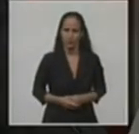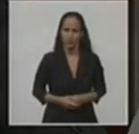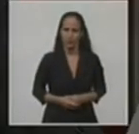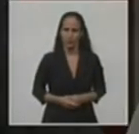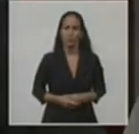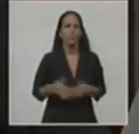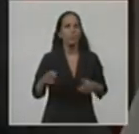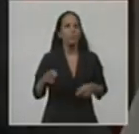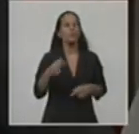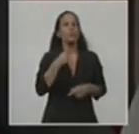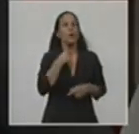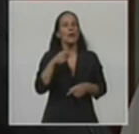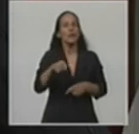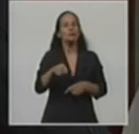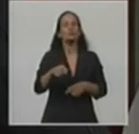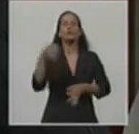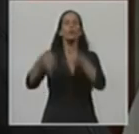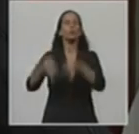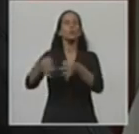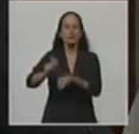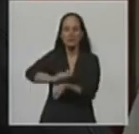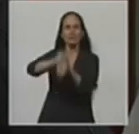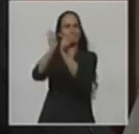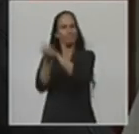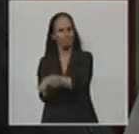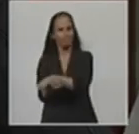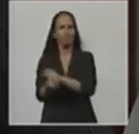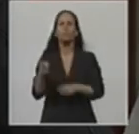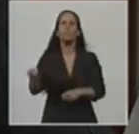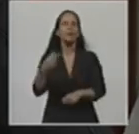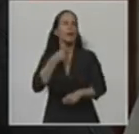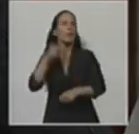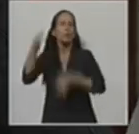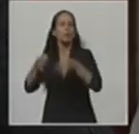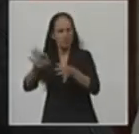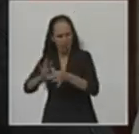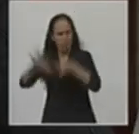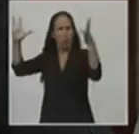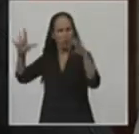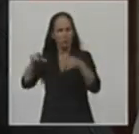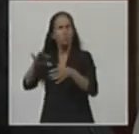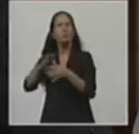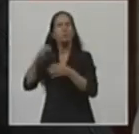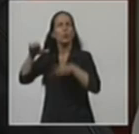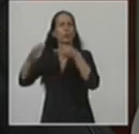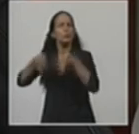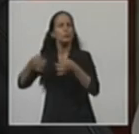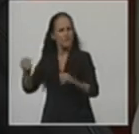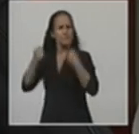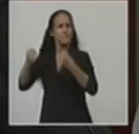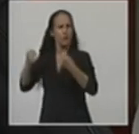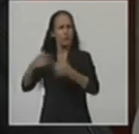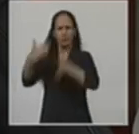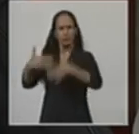Impulsaremos una reforma de la justicia para fortalecer su independencia y mejorar su funcionamiento. Hace